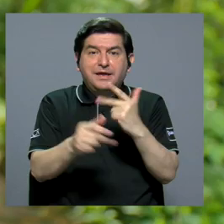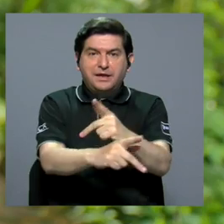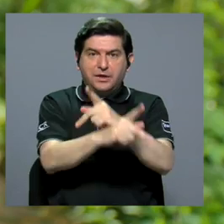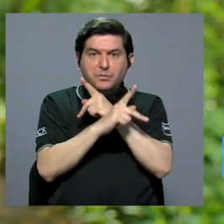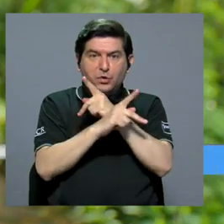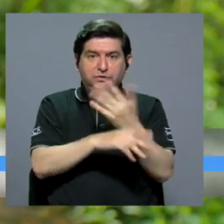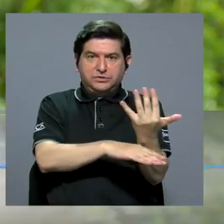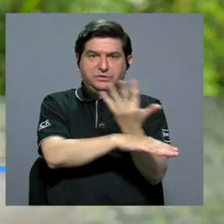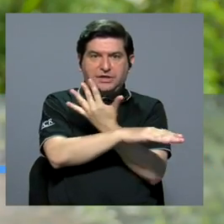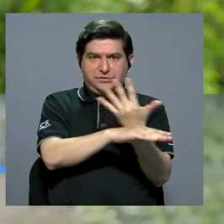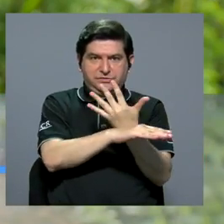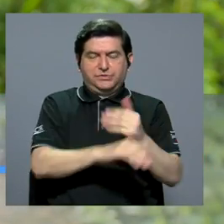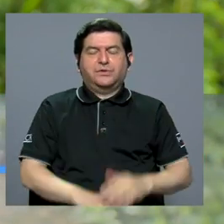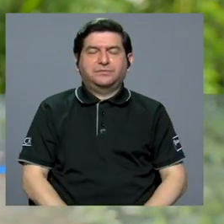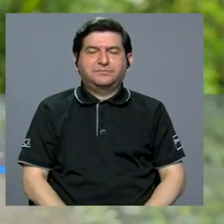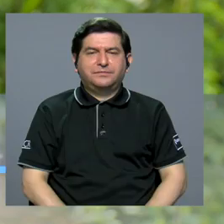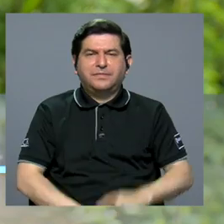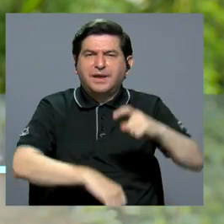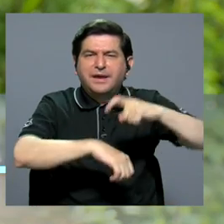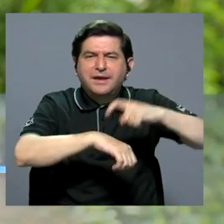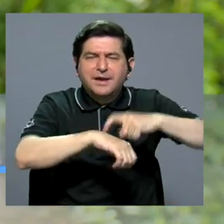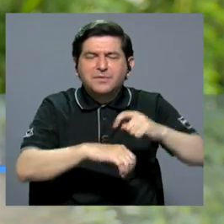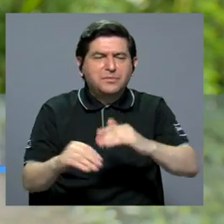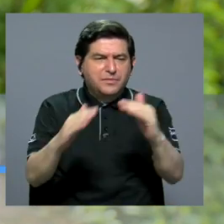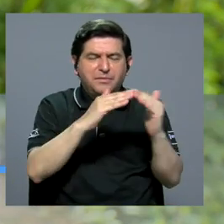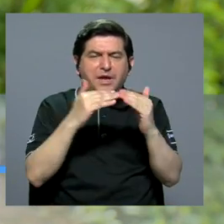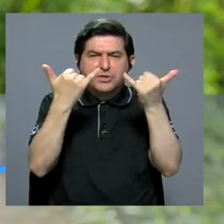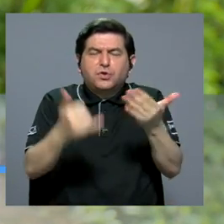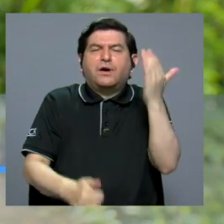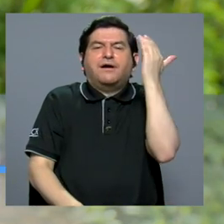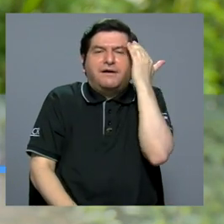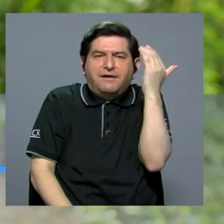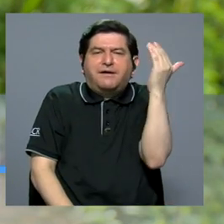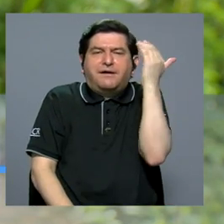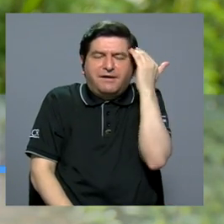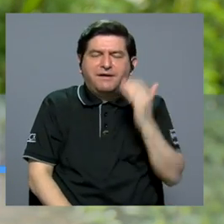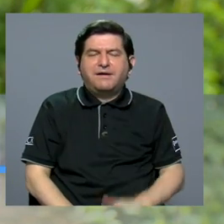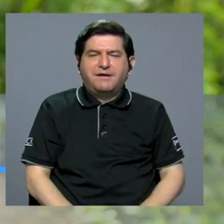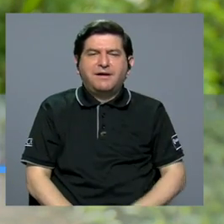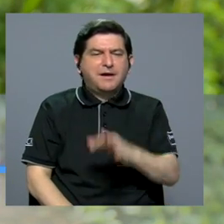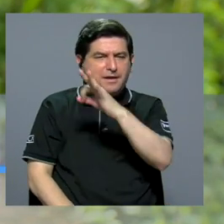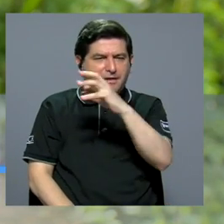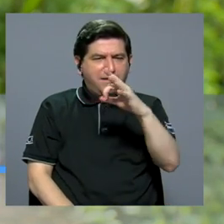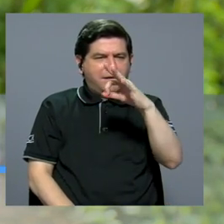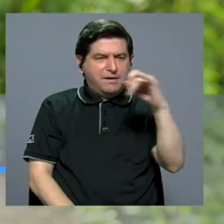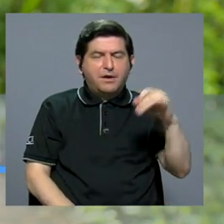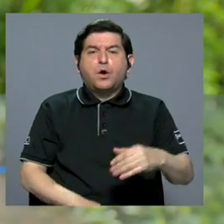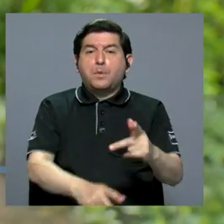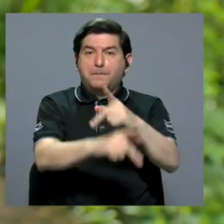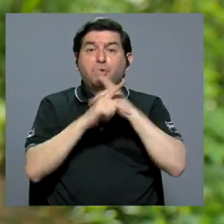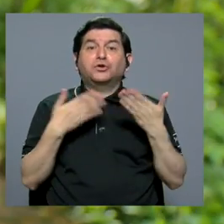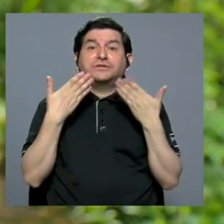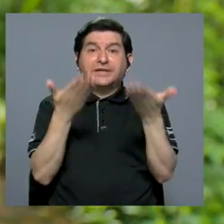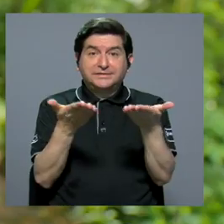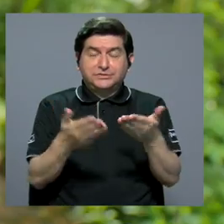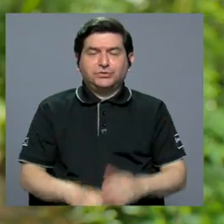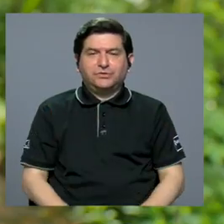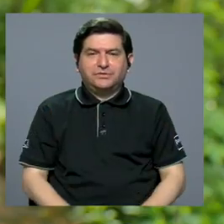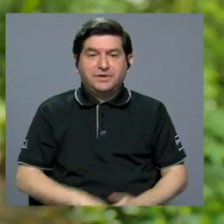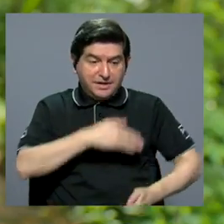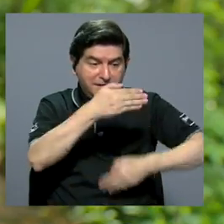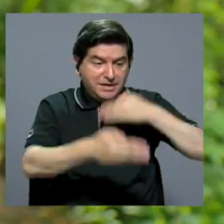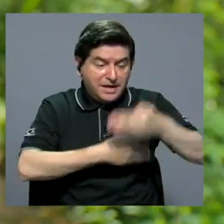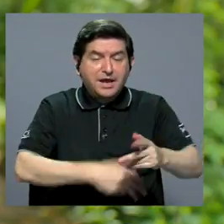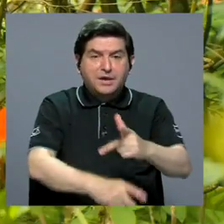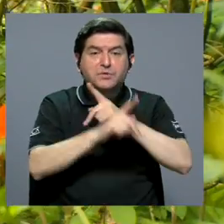nuestra planta que esa mariposa. En el momento en que la población va conociendo a las mariposas, va protegiéndolas y conforme va